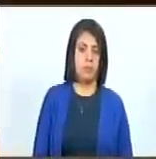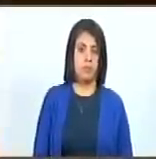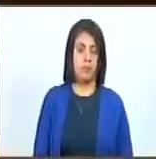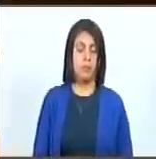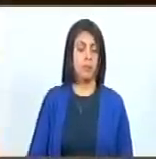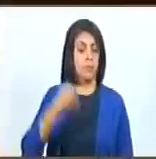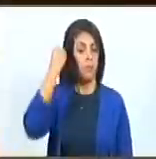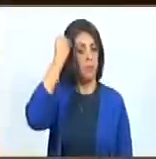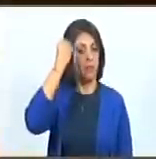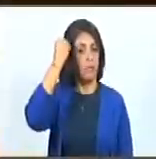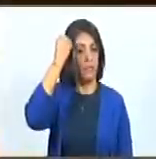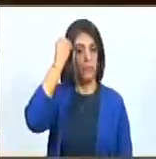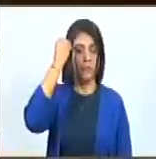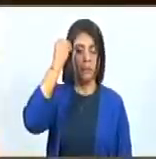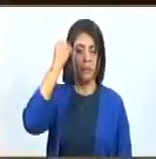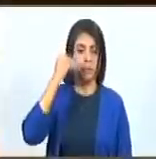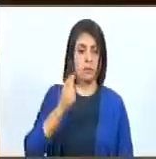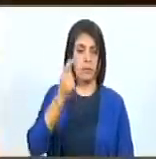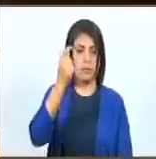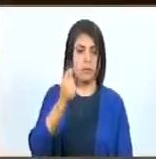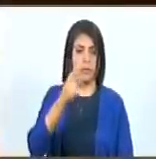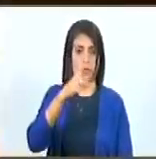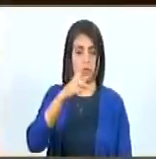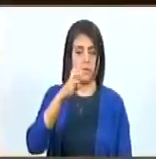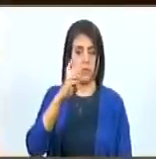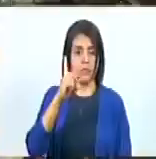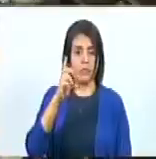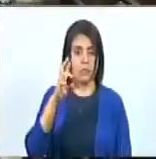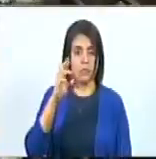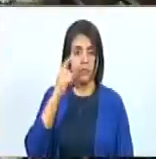En consideración, tiene la palabra el diputado Pedro Carreño.